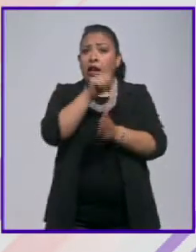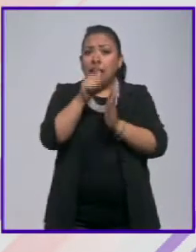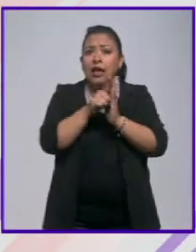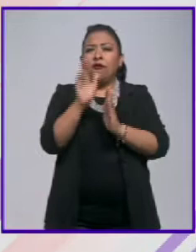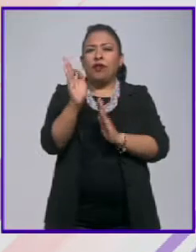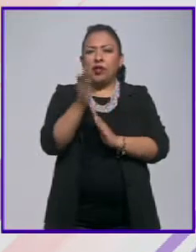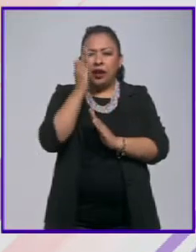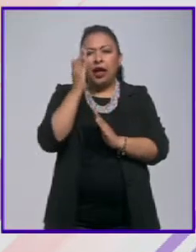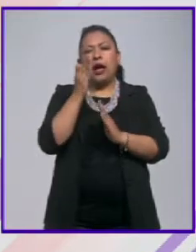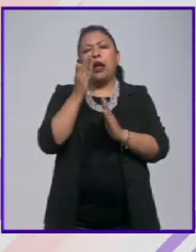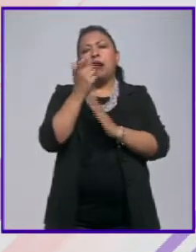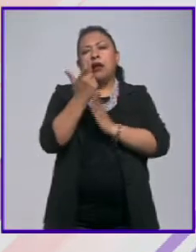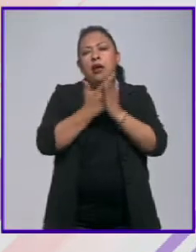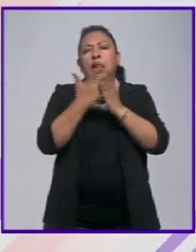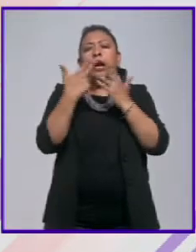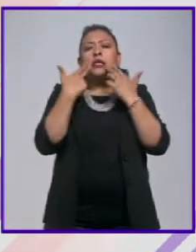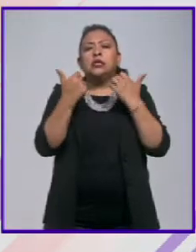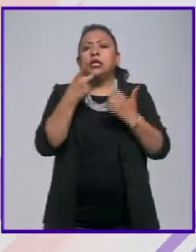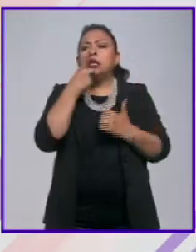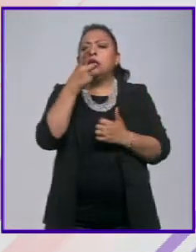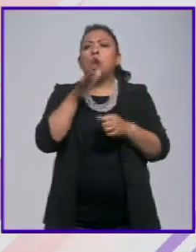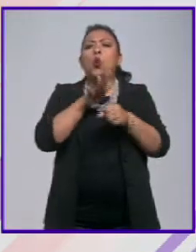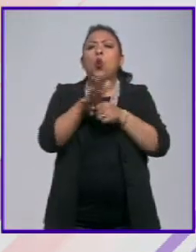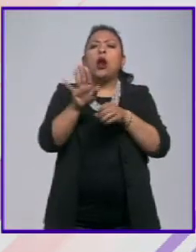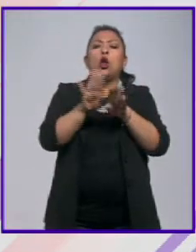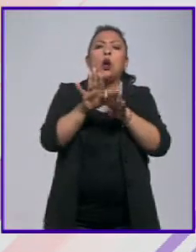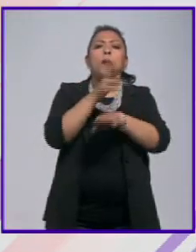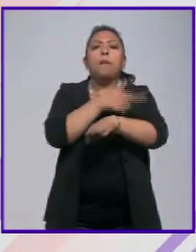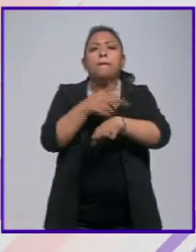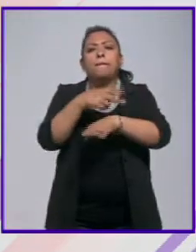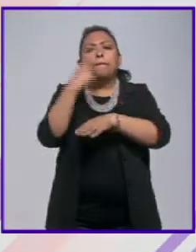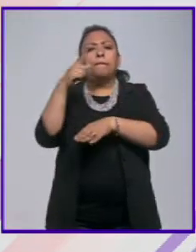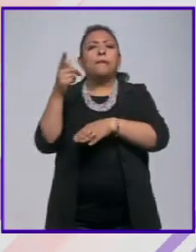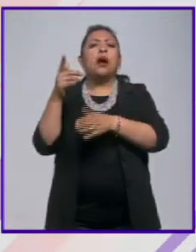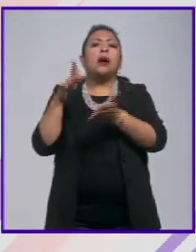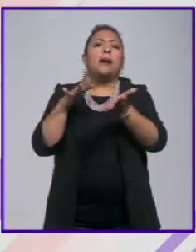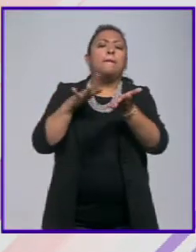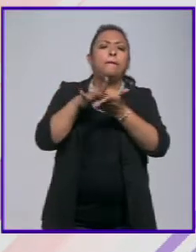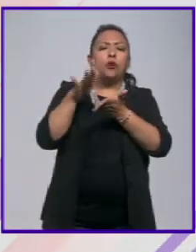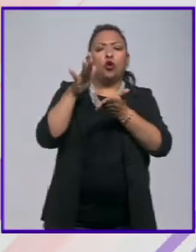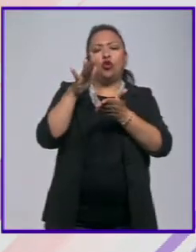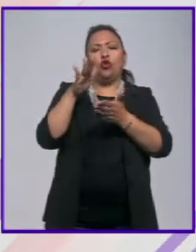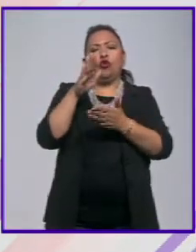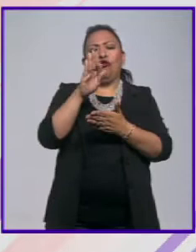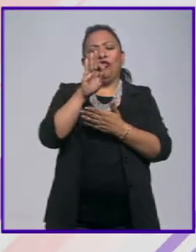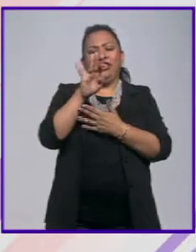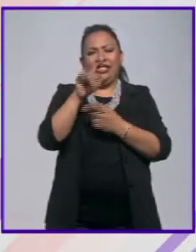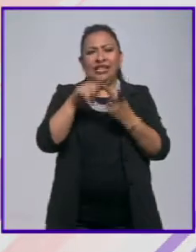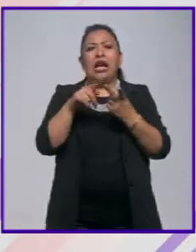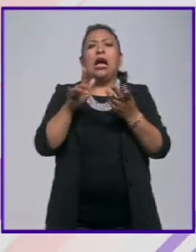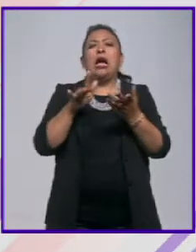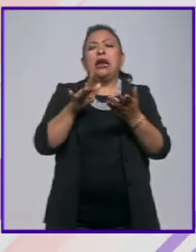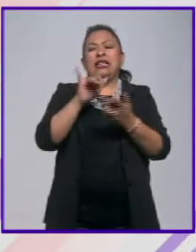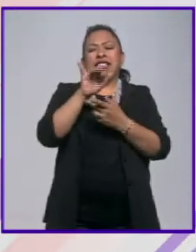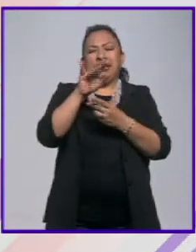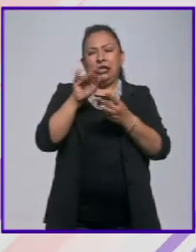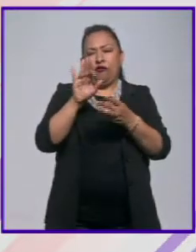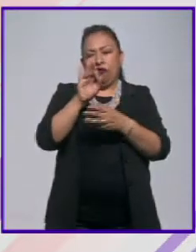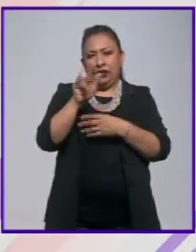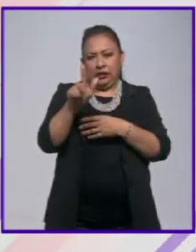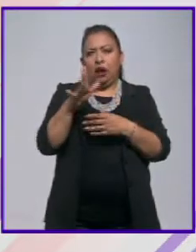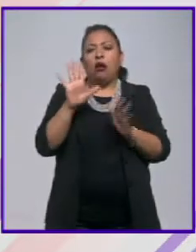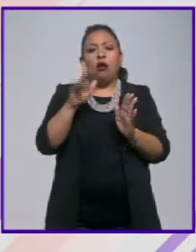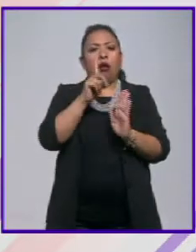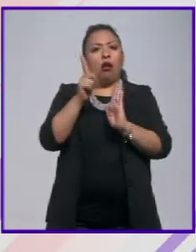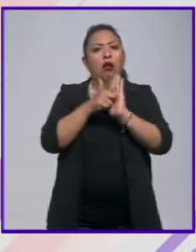presupuestos y responsabilidades en daria establece cuáles son los mecanismos bajo los cuales se otorgan los estímulos fiscales y los incentivos fiscales entonces ellos